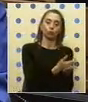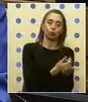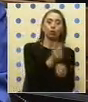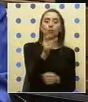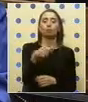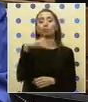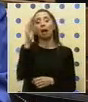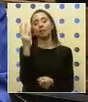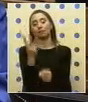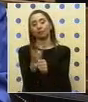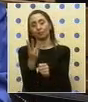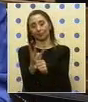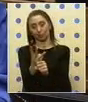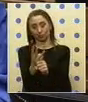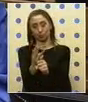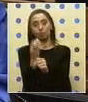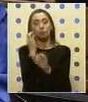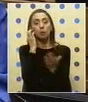adultos mayores.